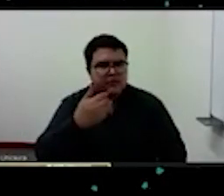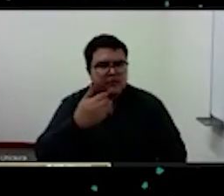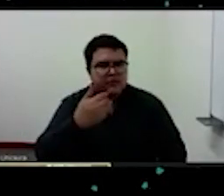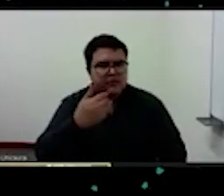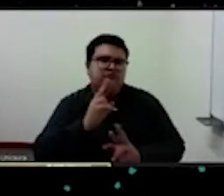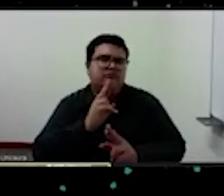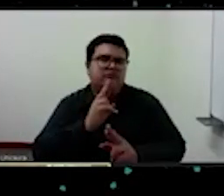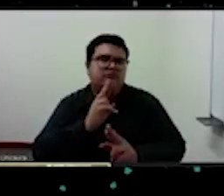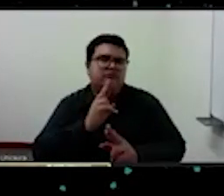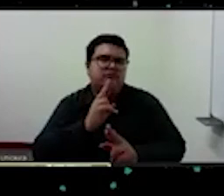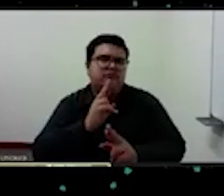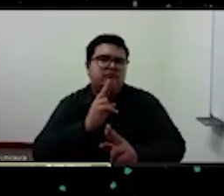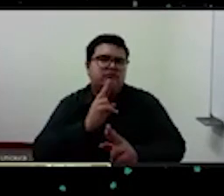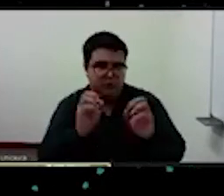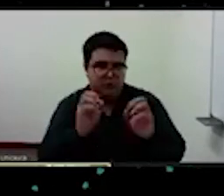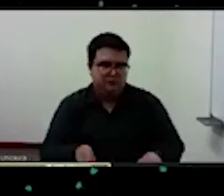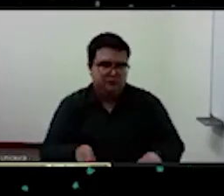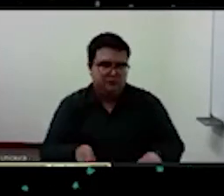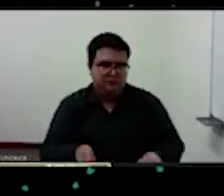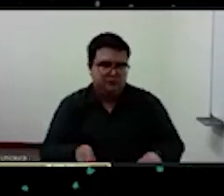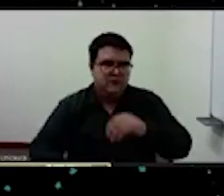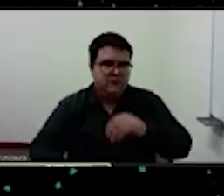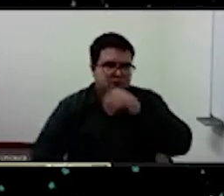luego leo la siguiente pregunta no